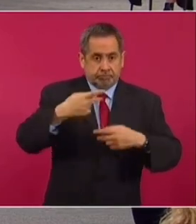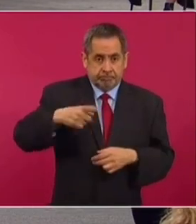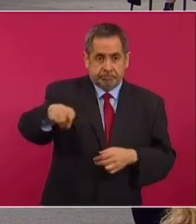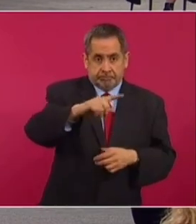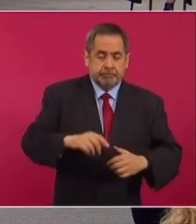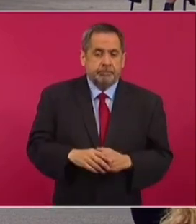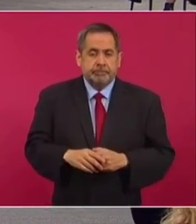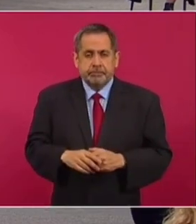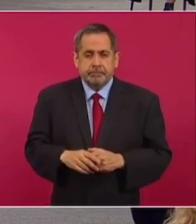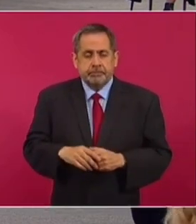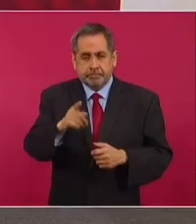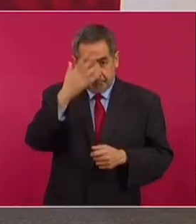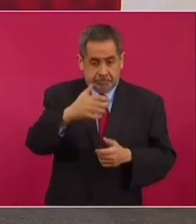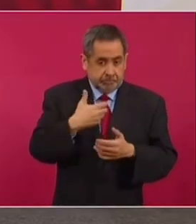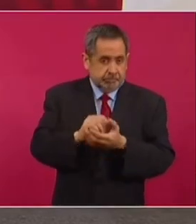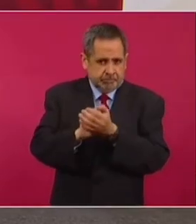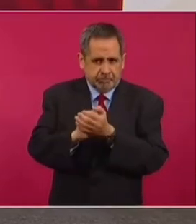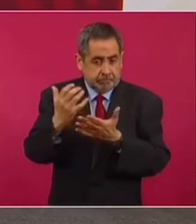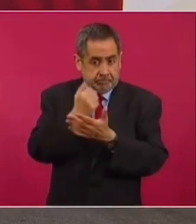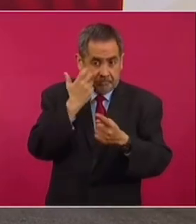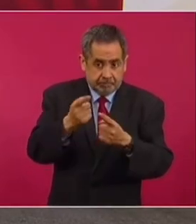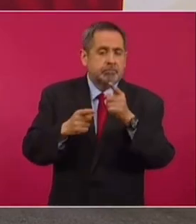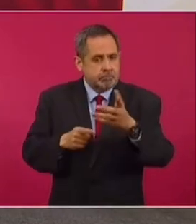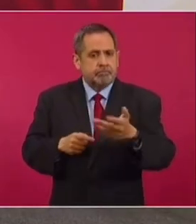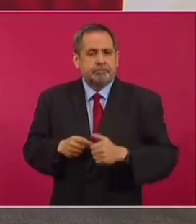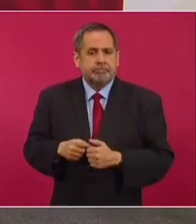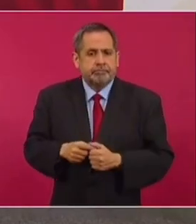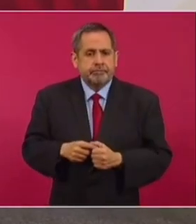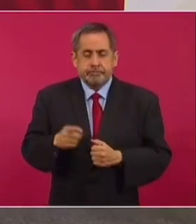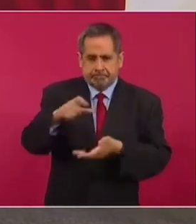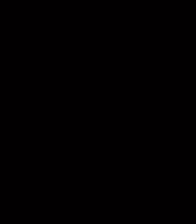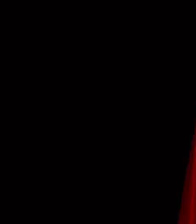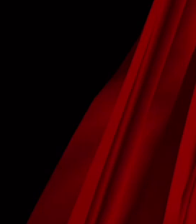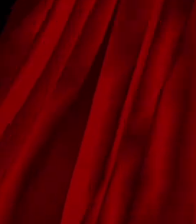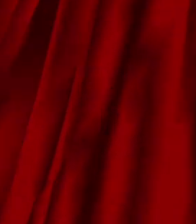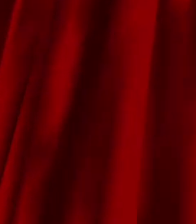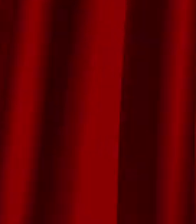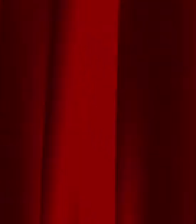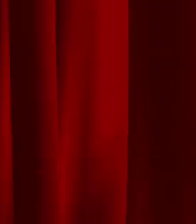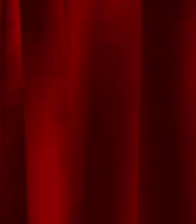juegan a la lotería que compren su cachito. ¡Gracias!